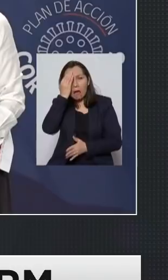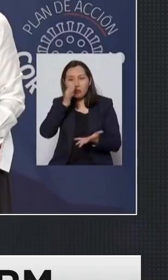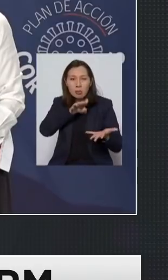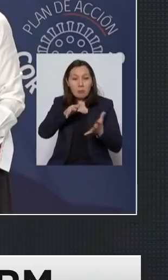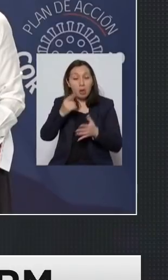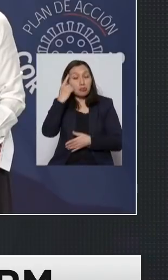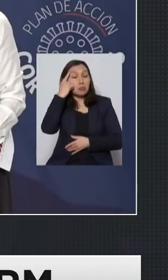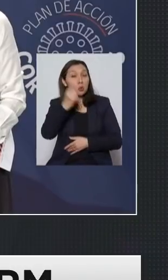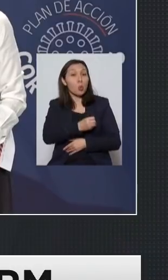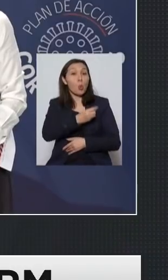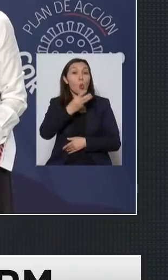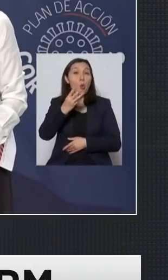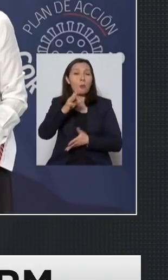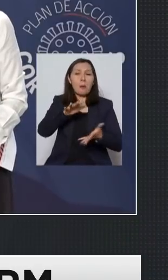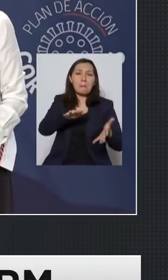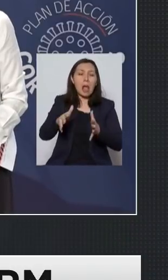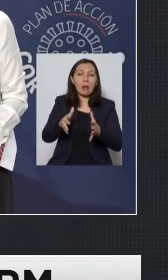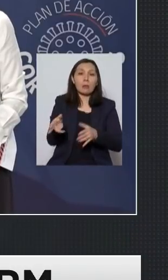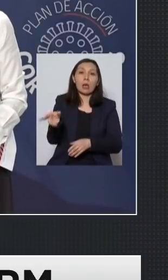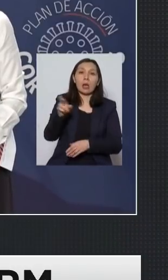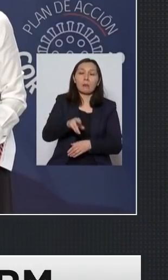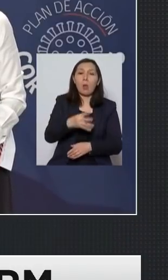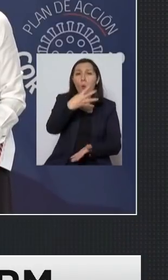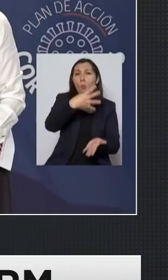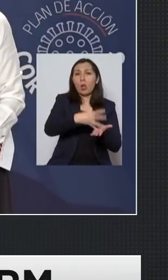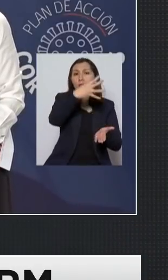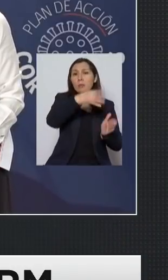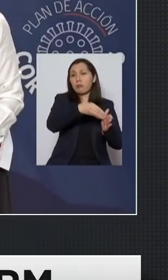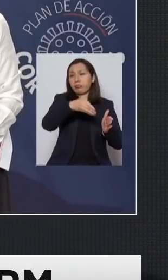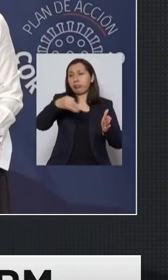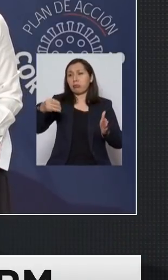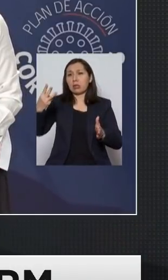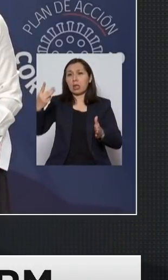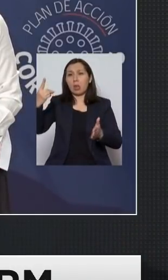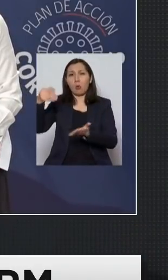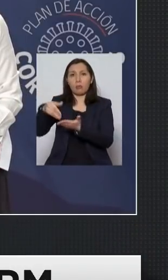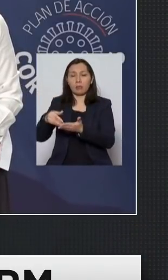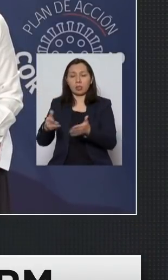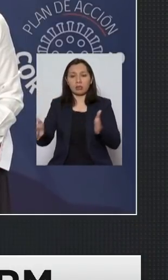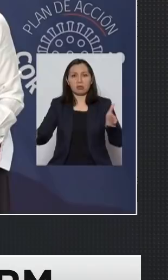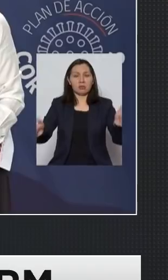que ese número va a oscilar y repito entre 4.000 y 31.000